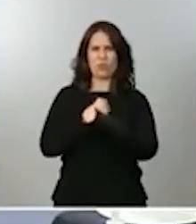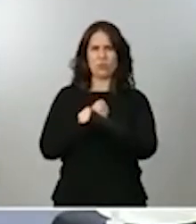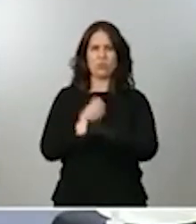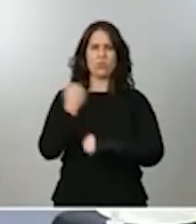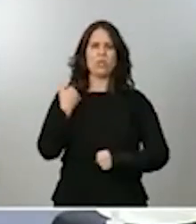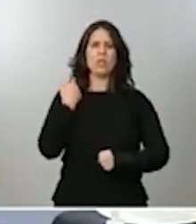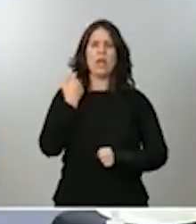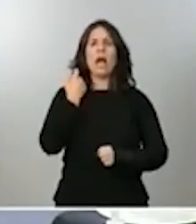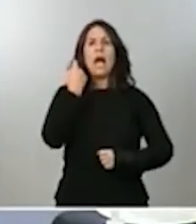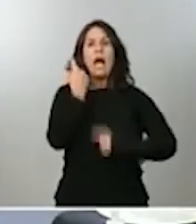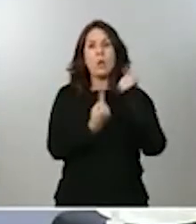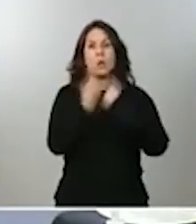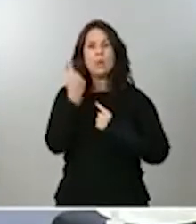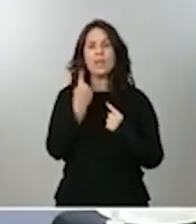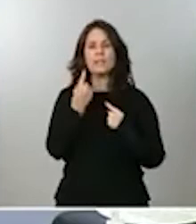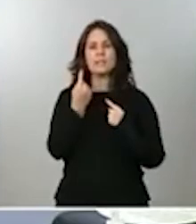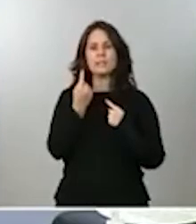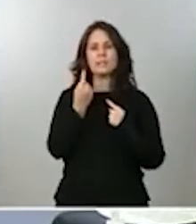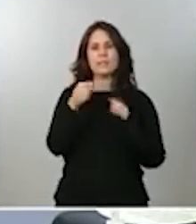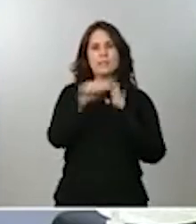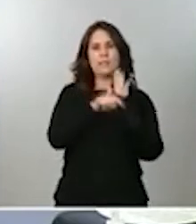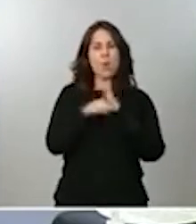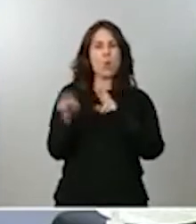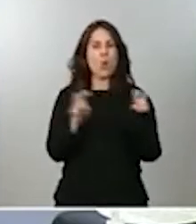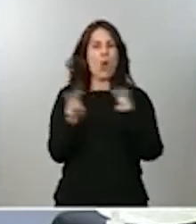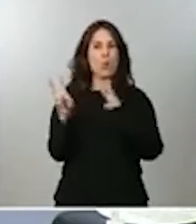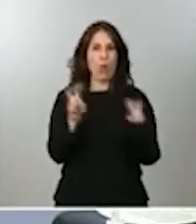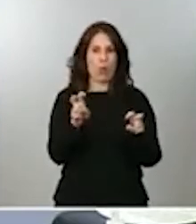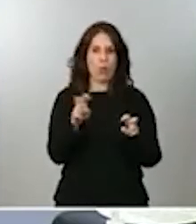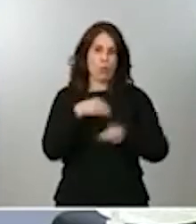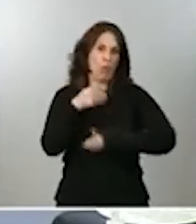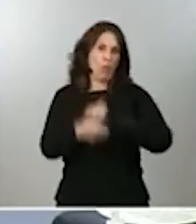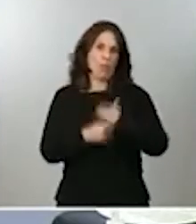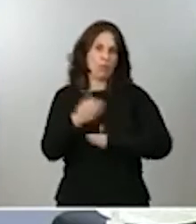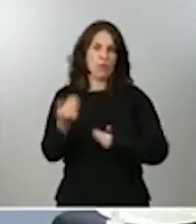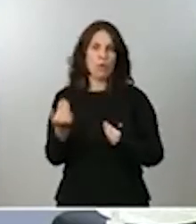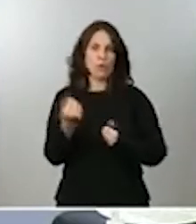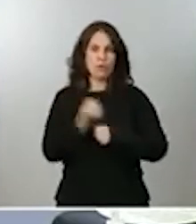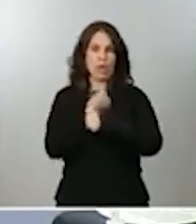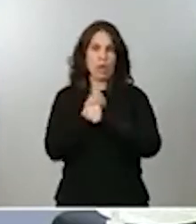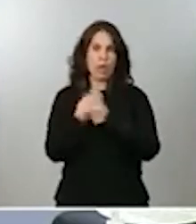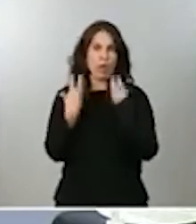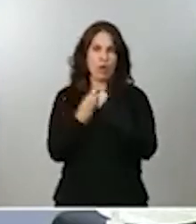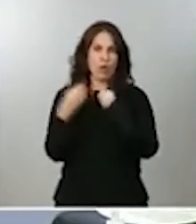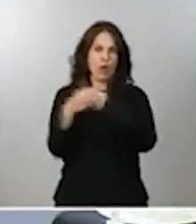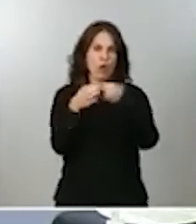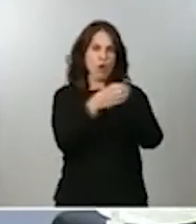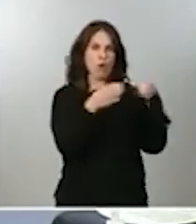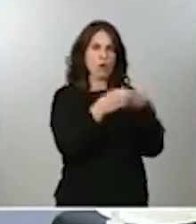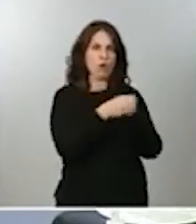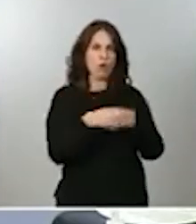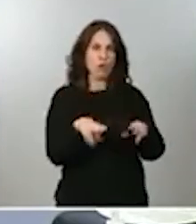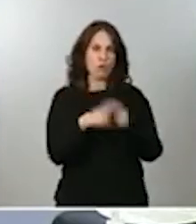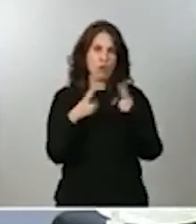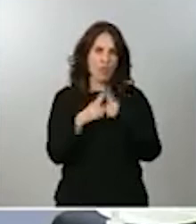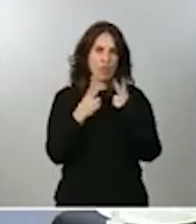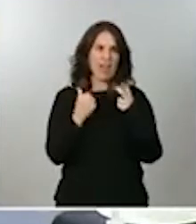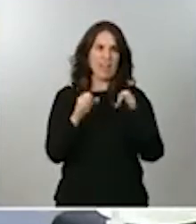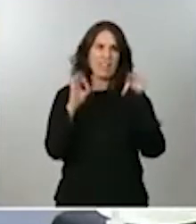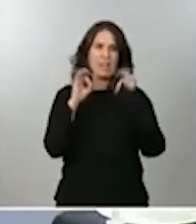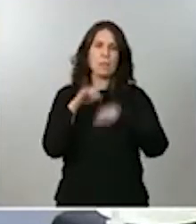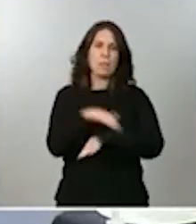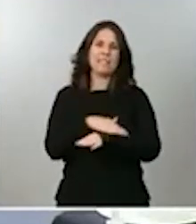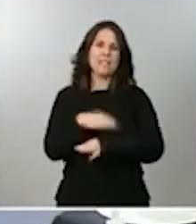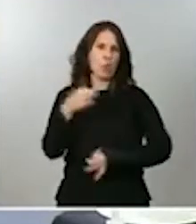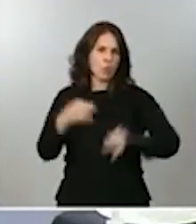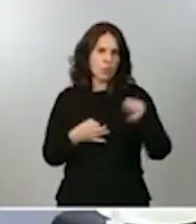principales incorporaciones que como fruto de ese proceso de trabajo con los actores de la sociedad civil, particularmente con el Ministerio de Justicia, con el